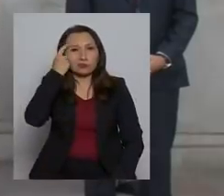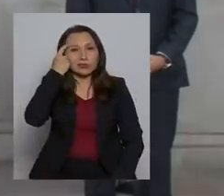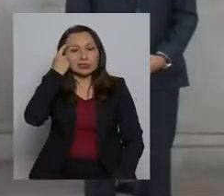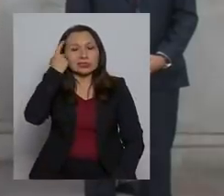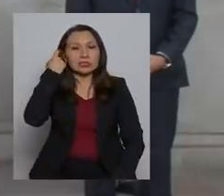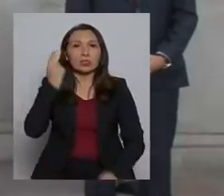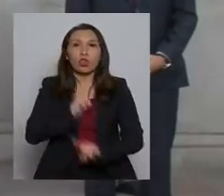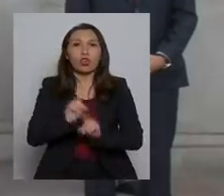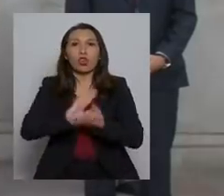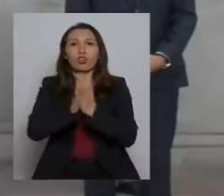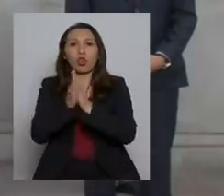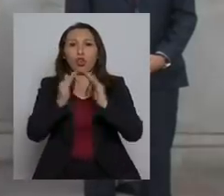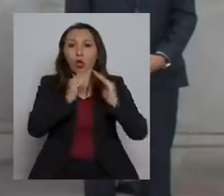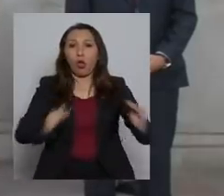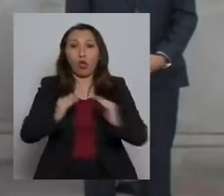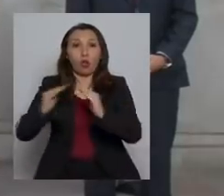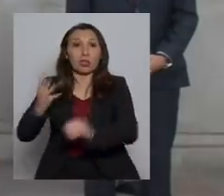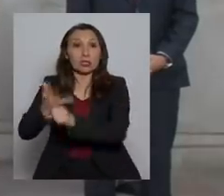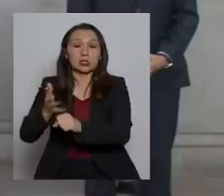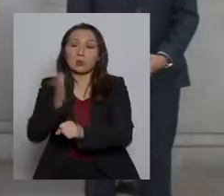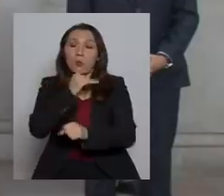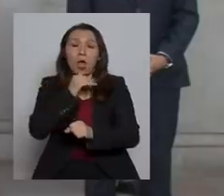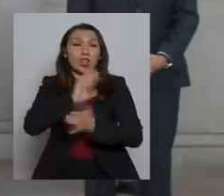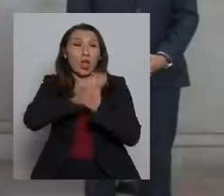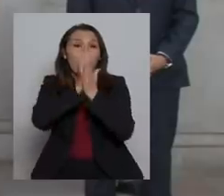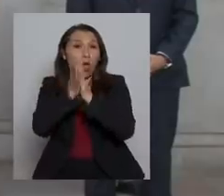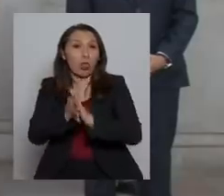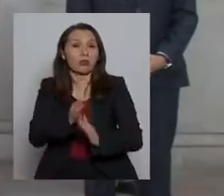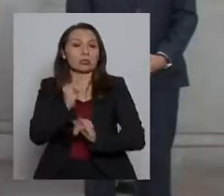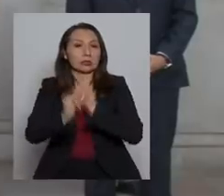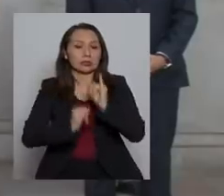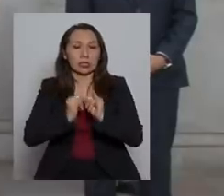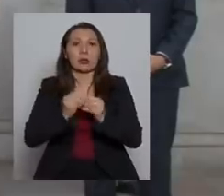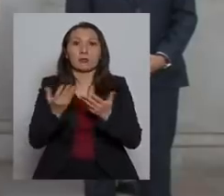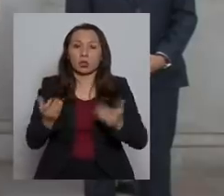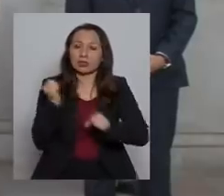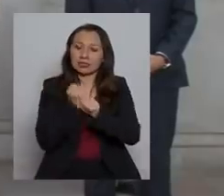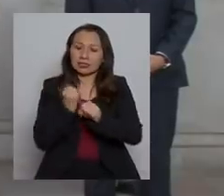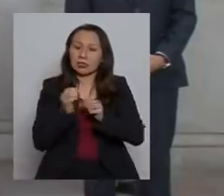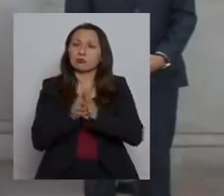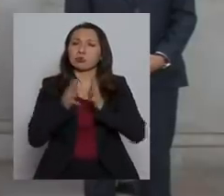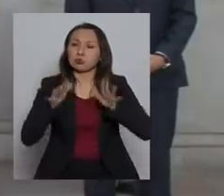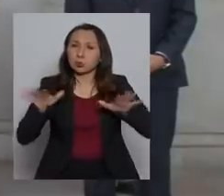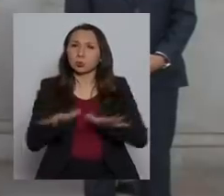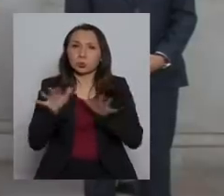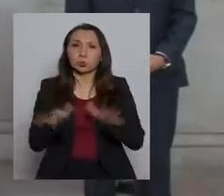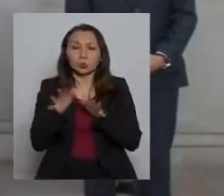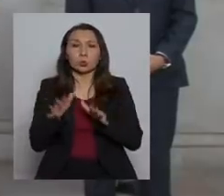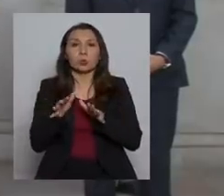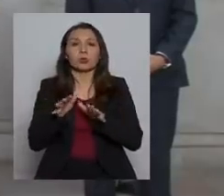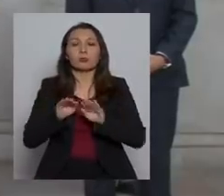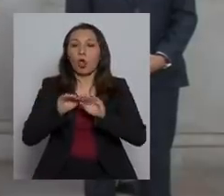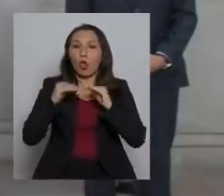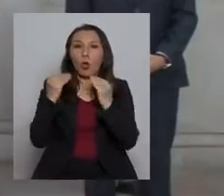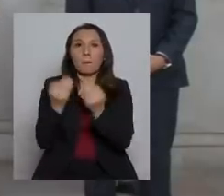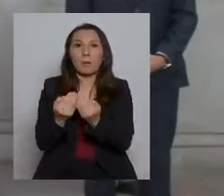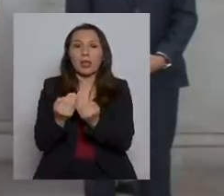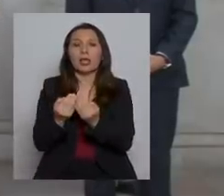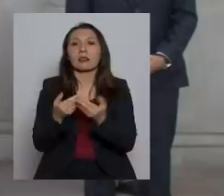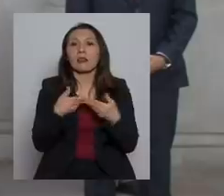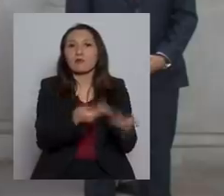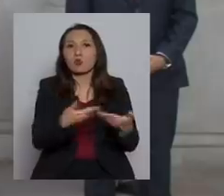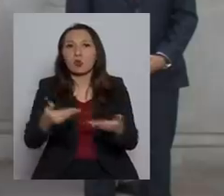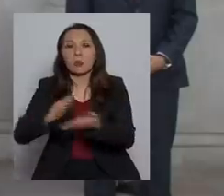que no todos los hogares de Chile tienen acceso a Internet. Y por eso estamos trabajando muy duro en completar esa